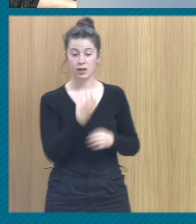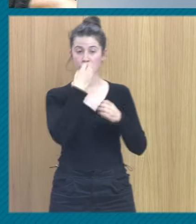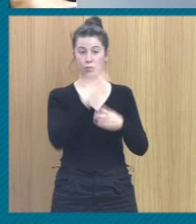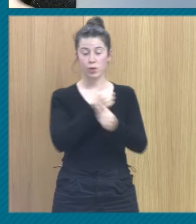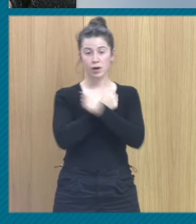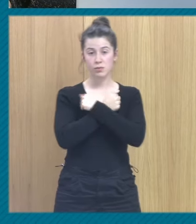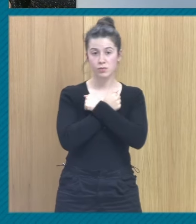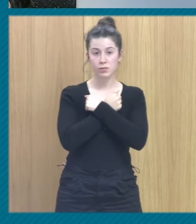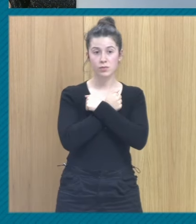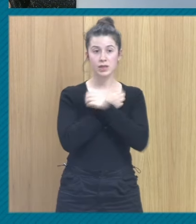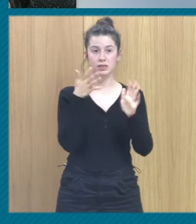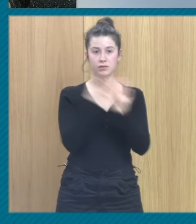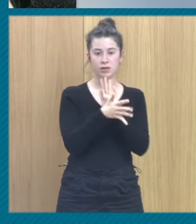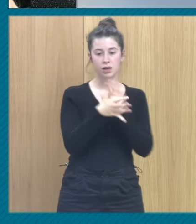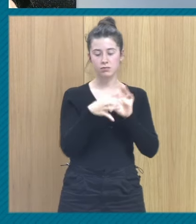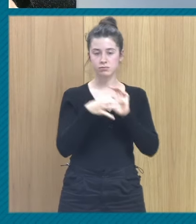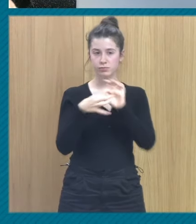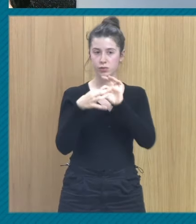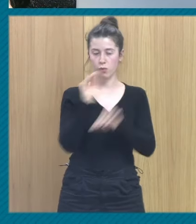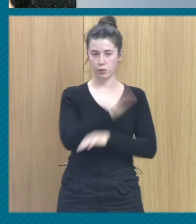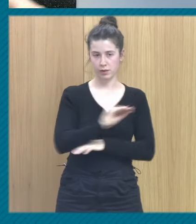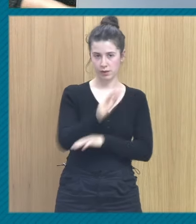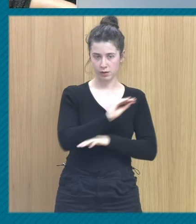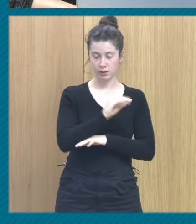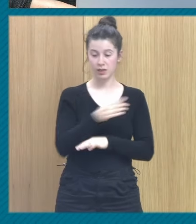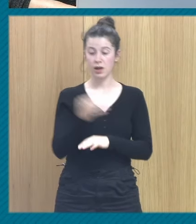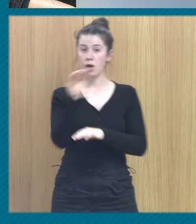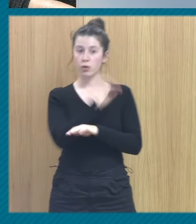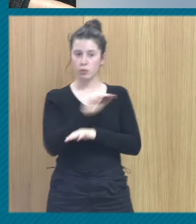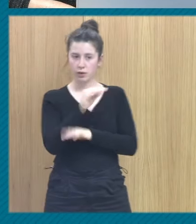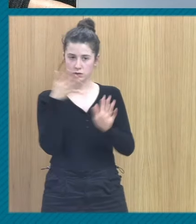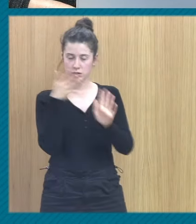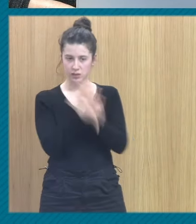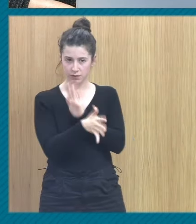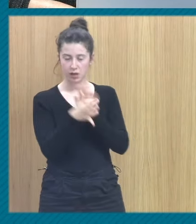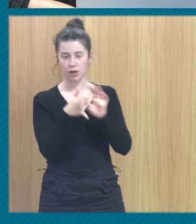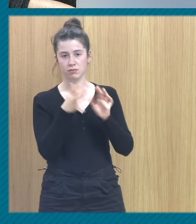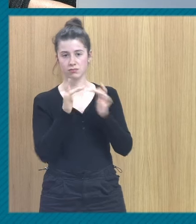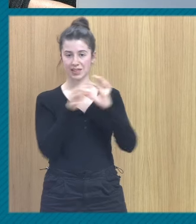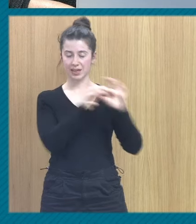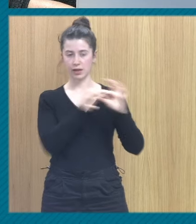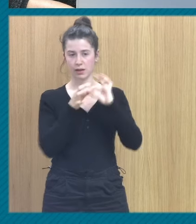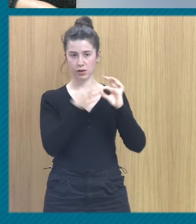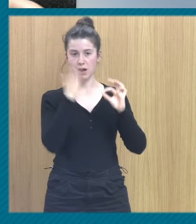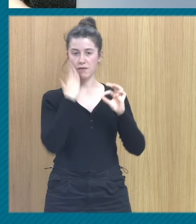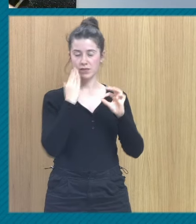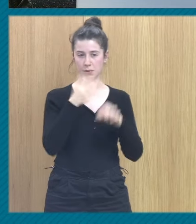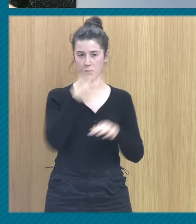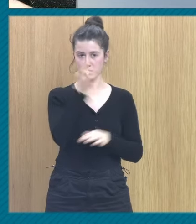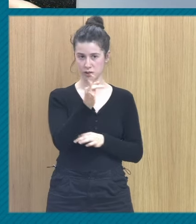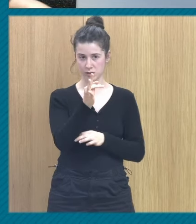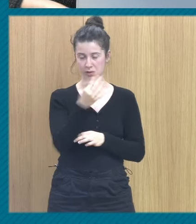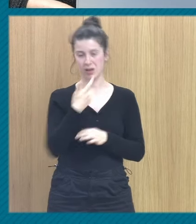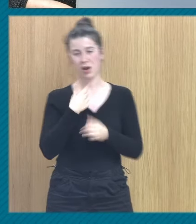amor que une el amor con el cuidado. Es el cuidado el que define una relación afectiva positiva, no el amor. Y por